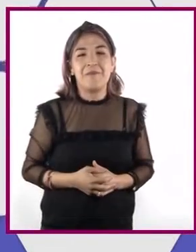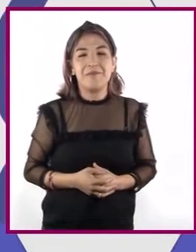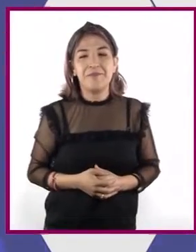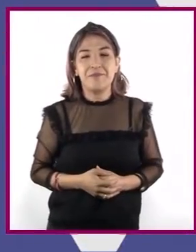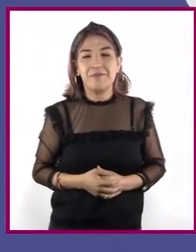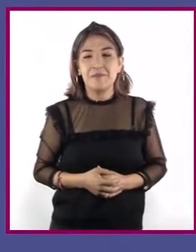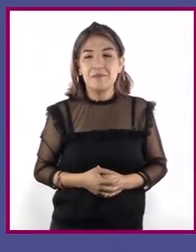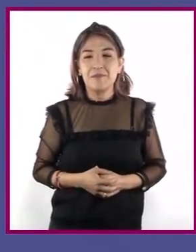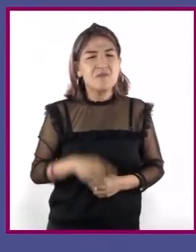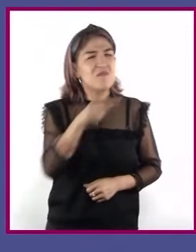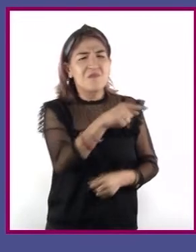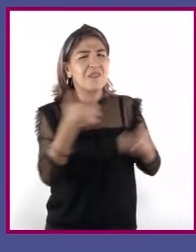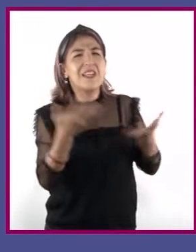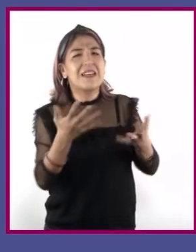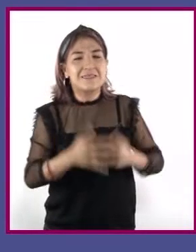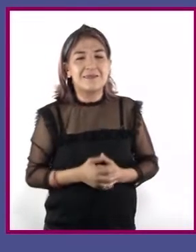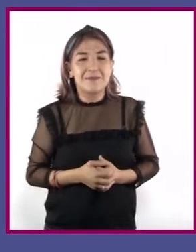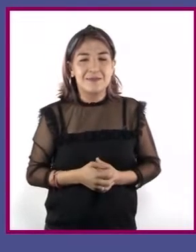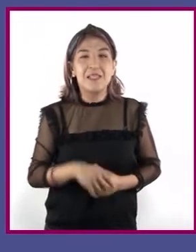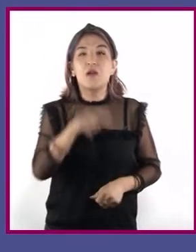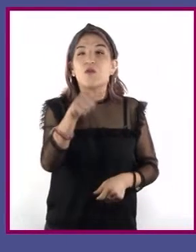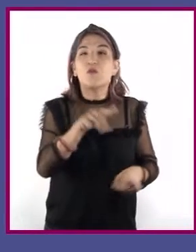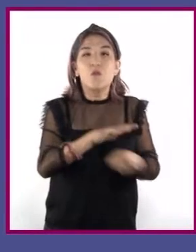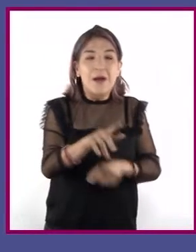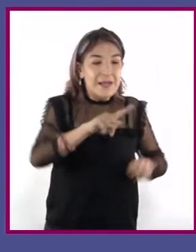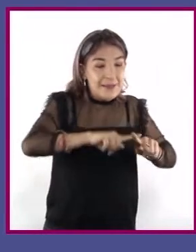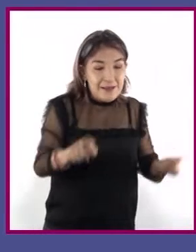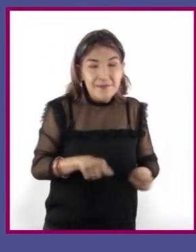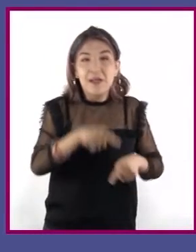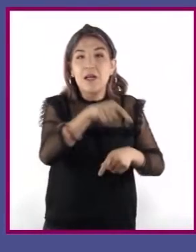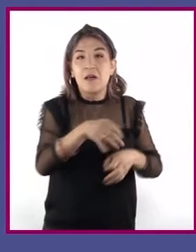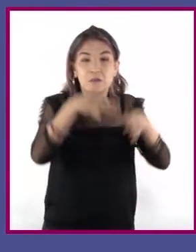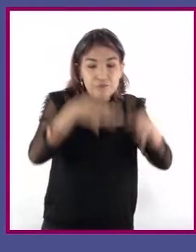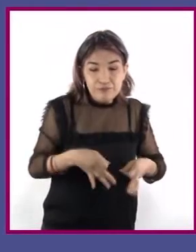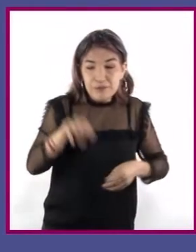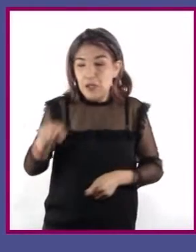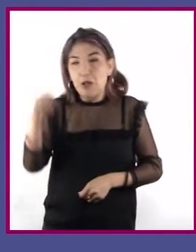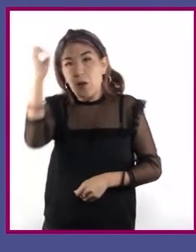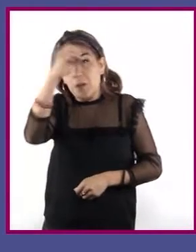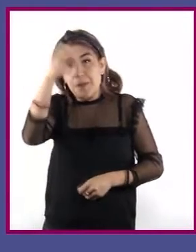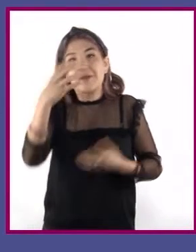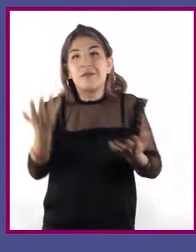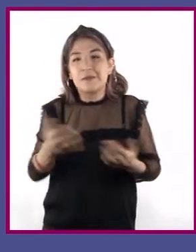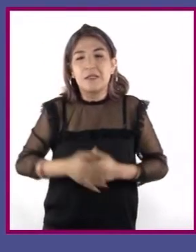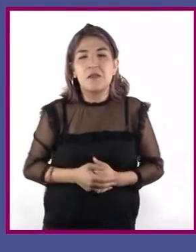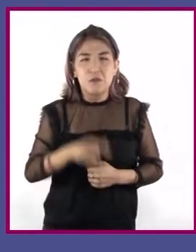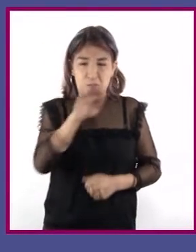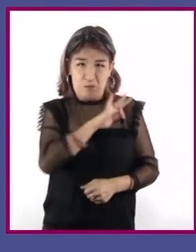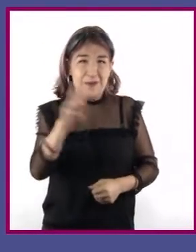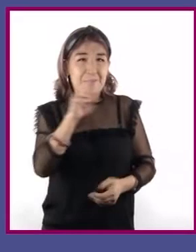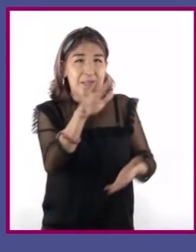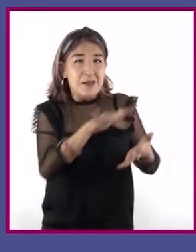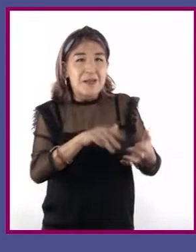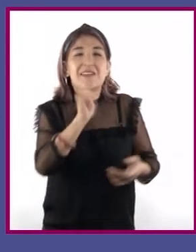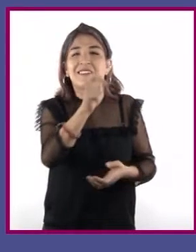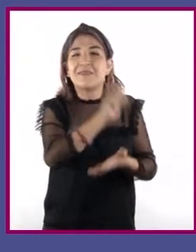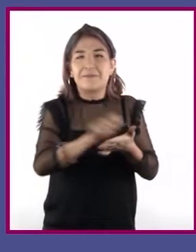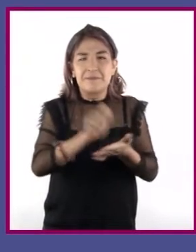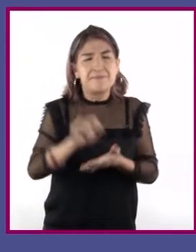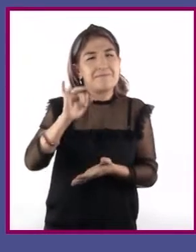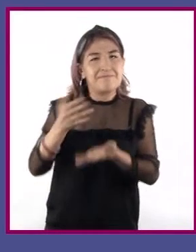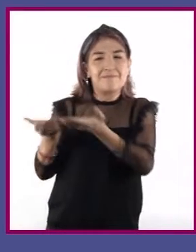¿Qué estás haciendo? Escribiendo la diferencia entre hecho y opinión. ¿Puedo leer lo que escribiste? Claro, a ver qué te parece.